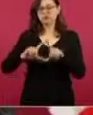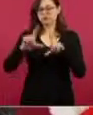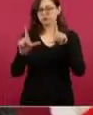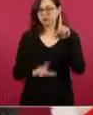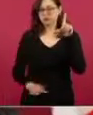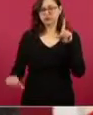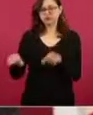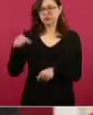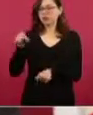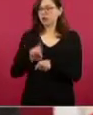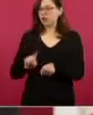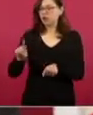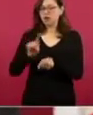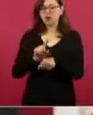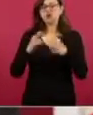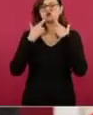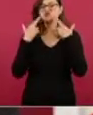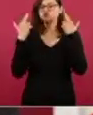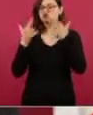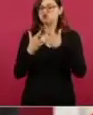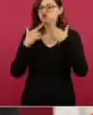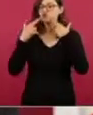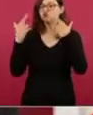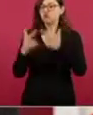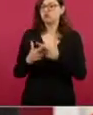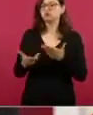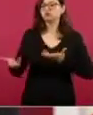Oaxaca, pero de otro tipo.